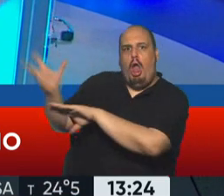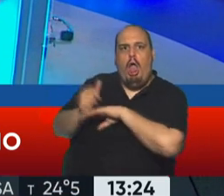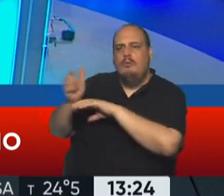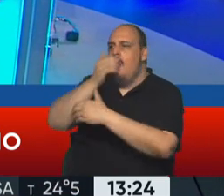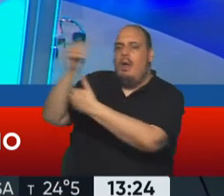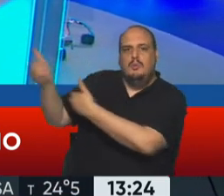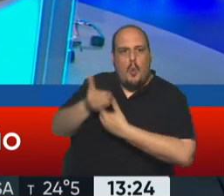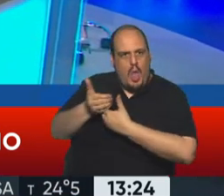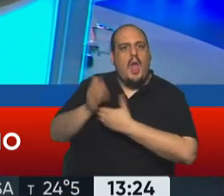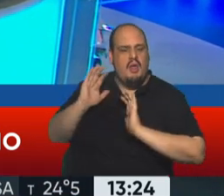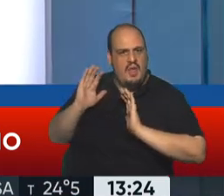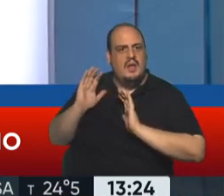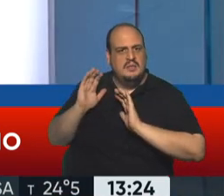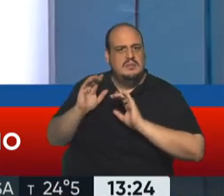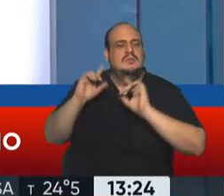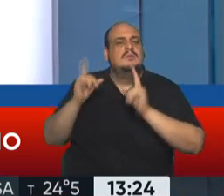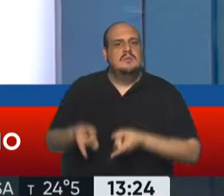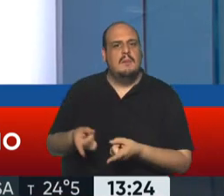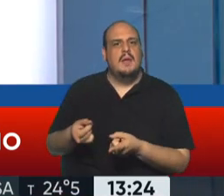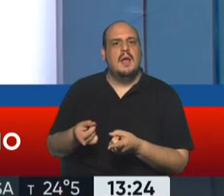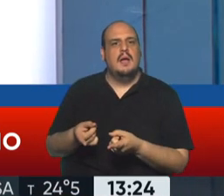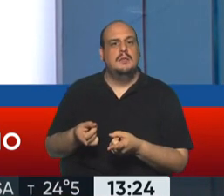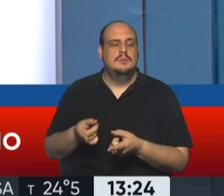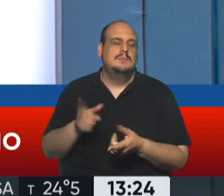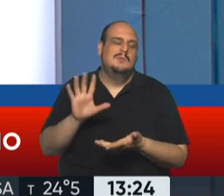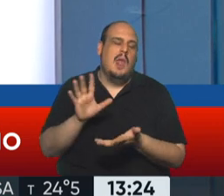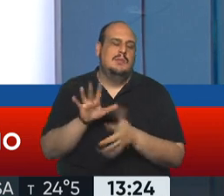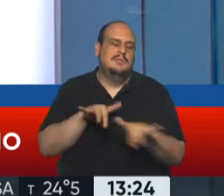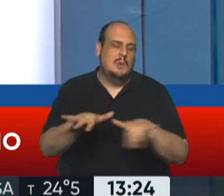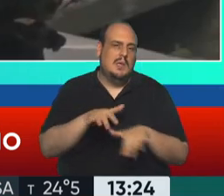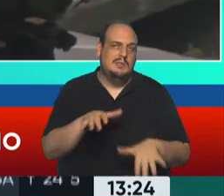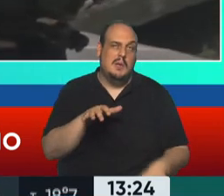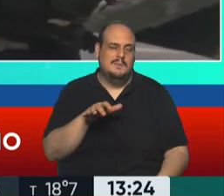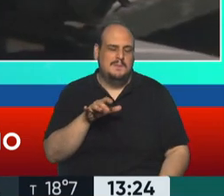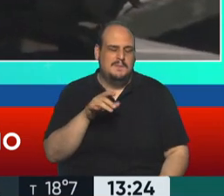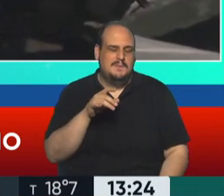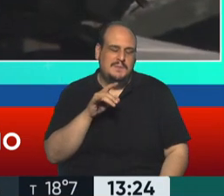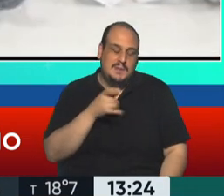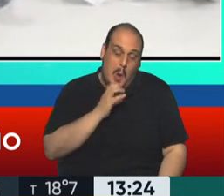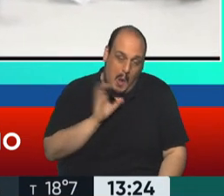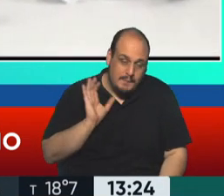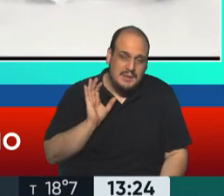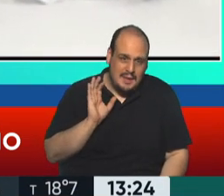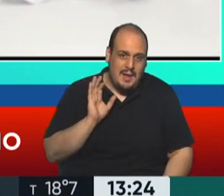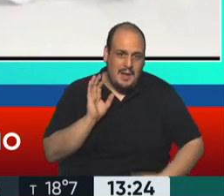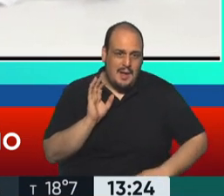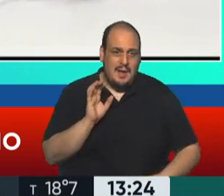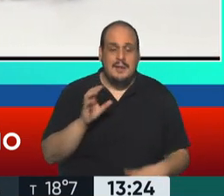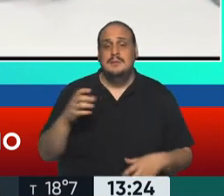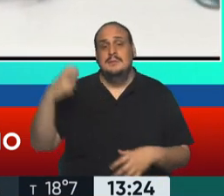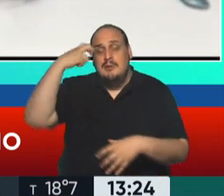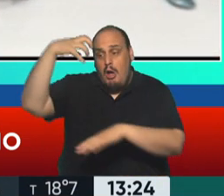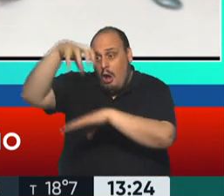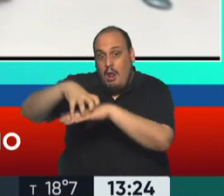capturada por forma de violencia, inclusive hubo un episodio medio tragicómico esta semana, porque decías bien que no hay, en parlamento no existe